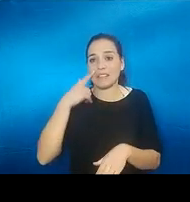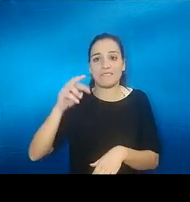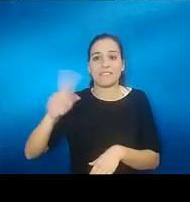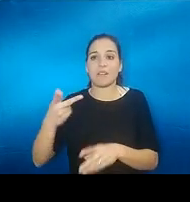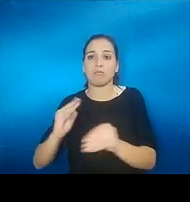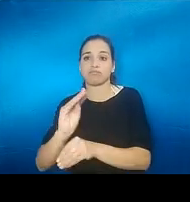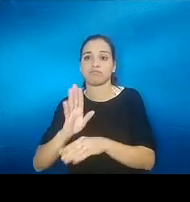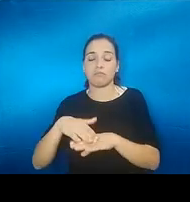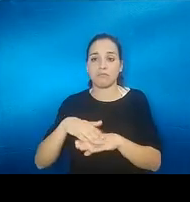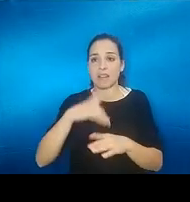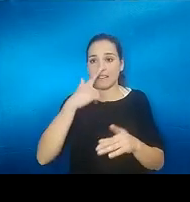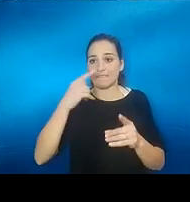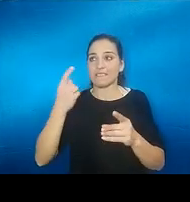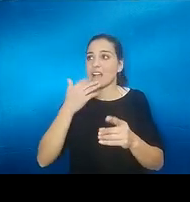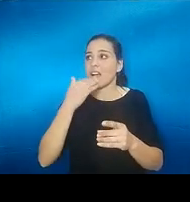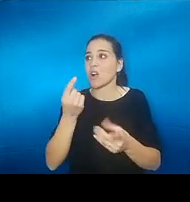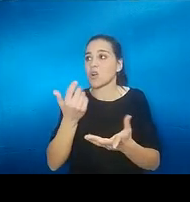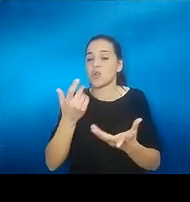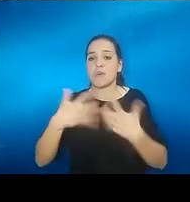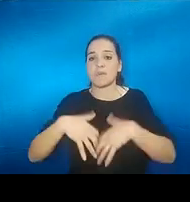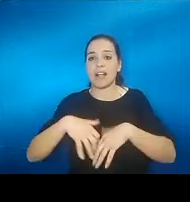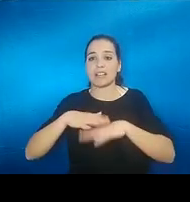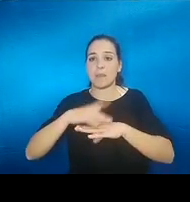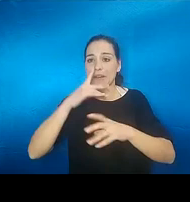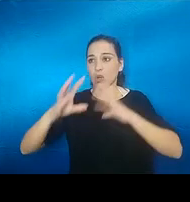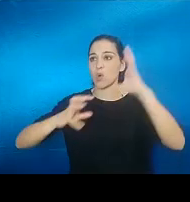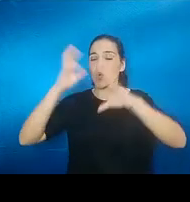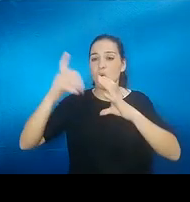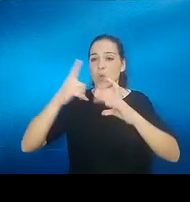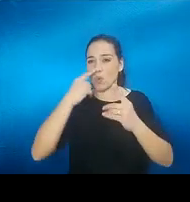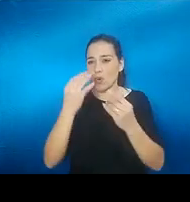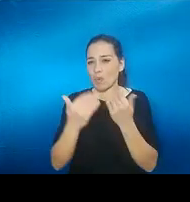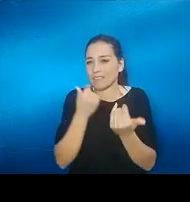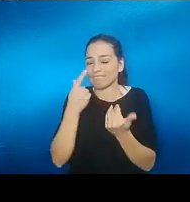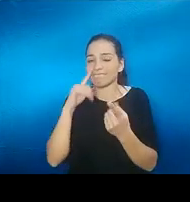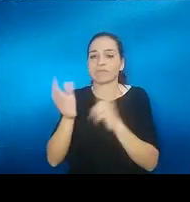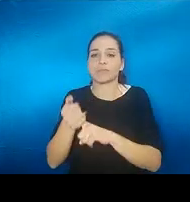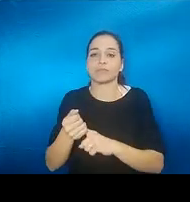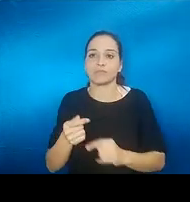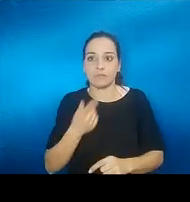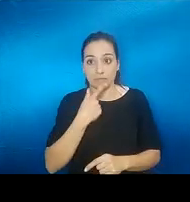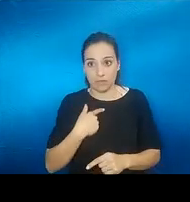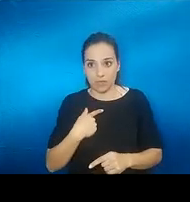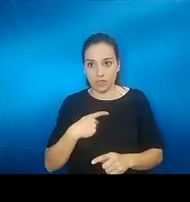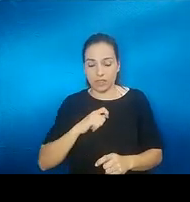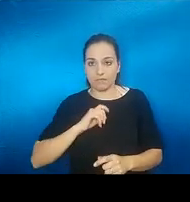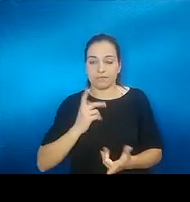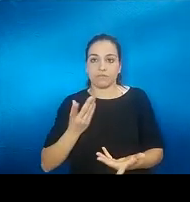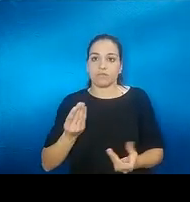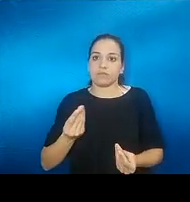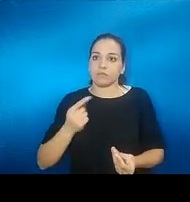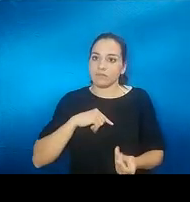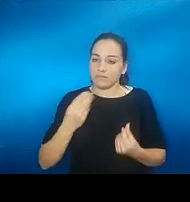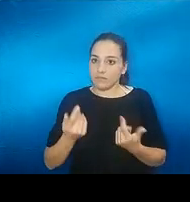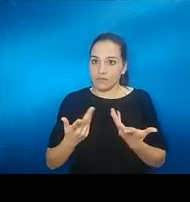detectores de humo eso para mí y todos los casos con que hemos hablado en la asociación ha sido similar te dejan un